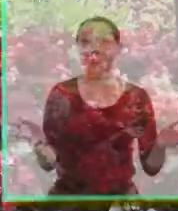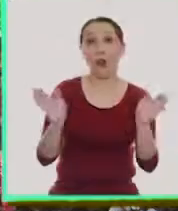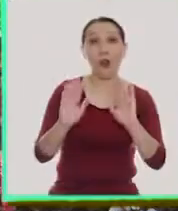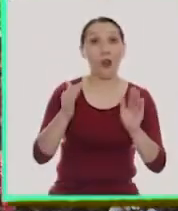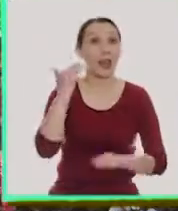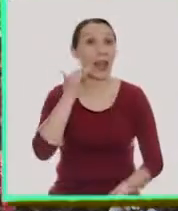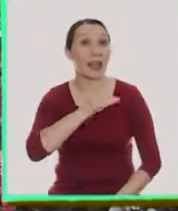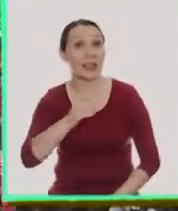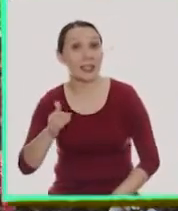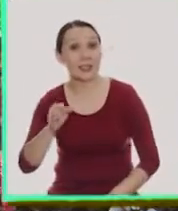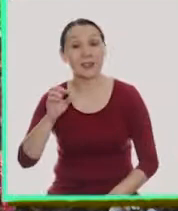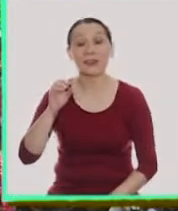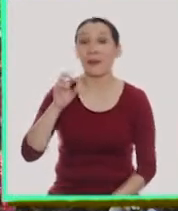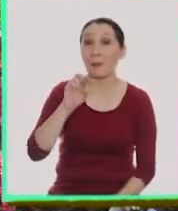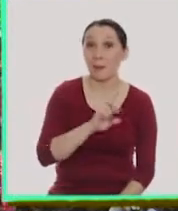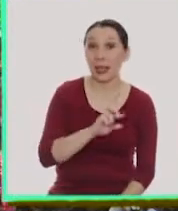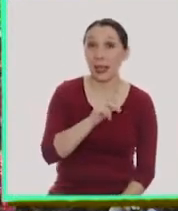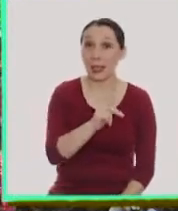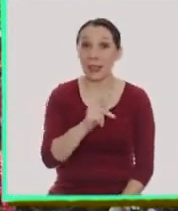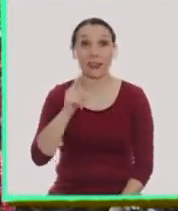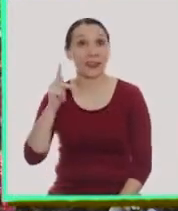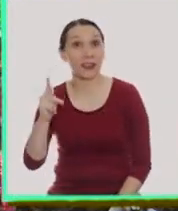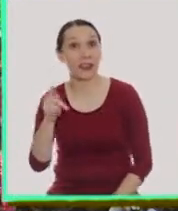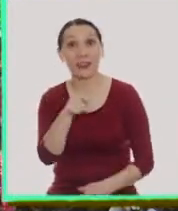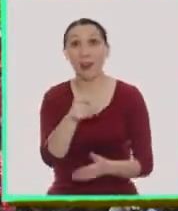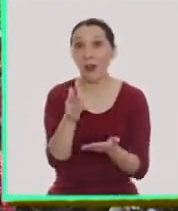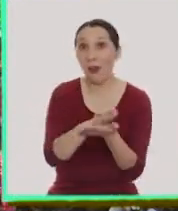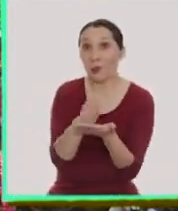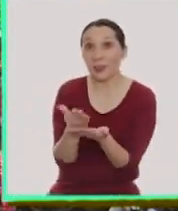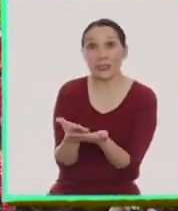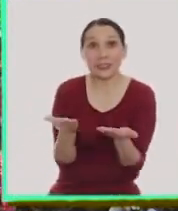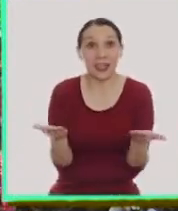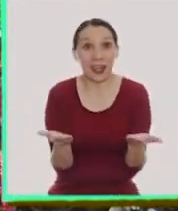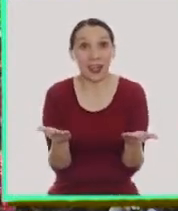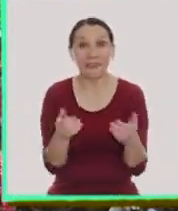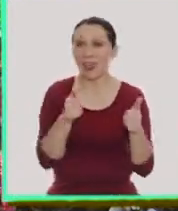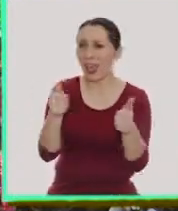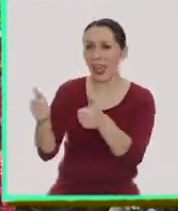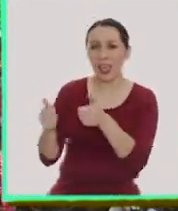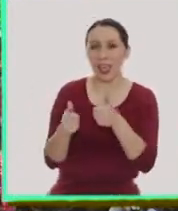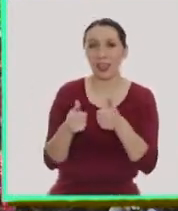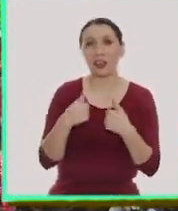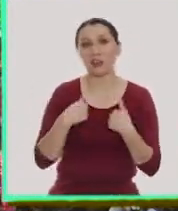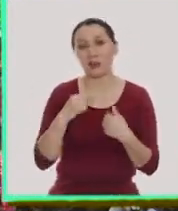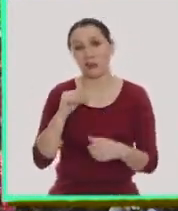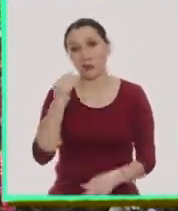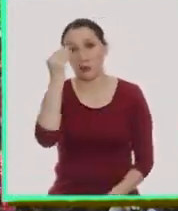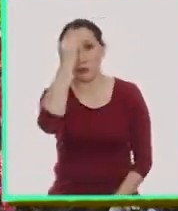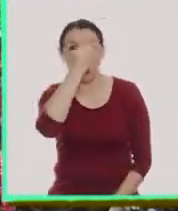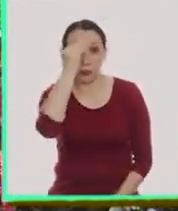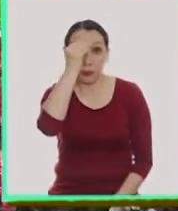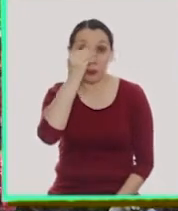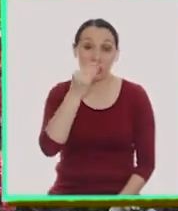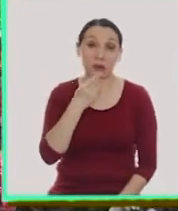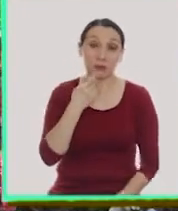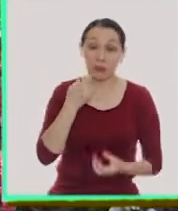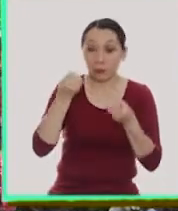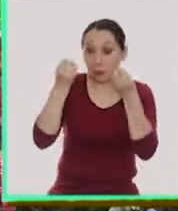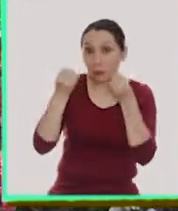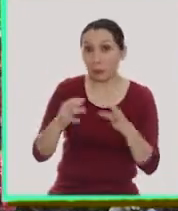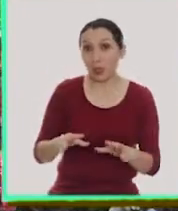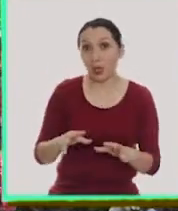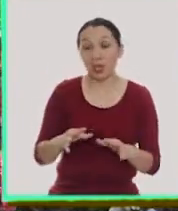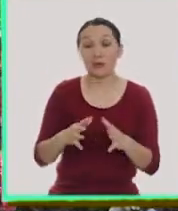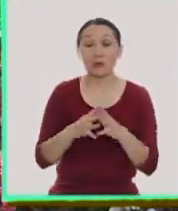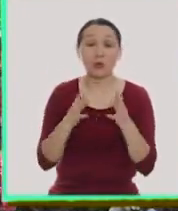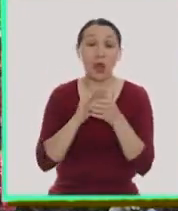¡Hola niños y niñas de Prekinder y Kinder! ¿Cómo están? Yo un poco preocupada porque